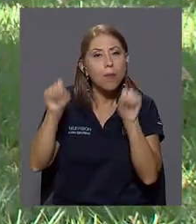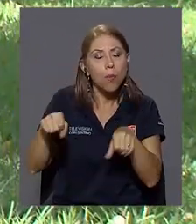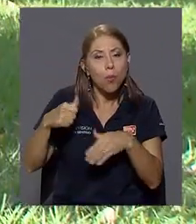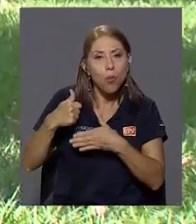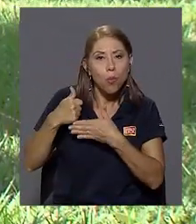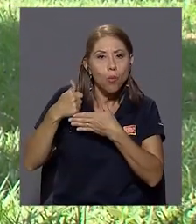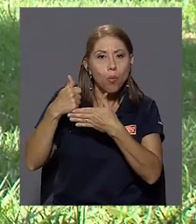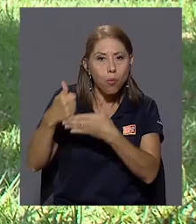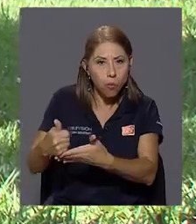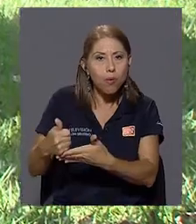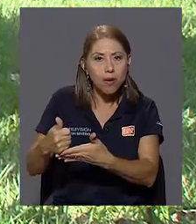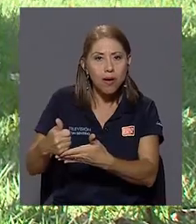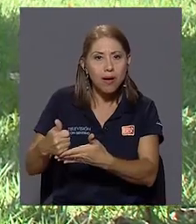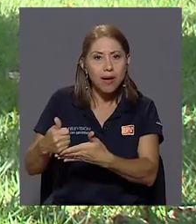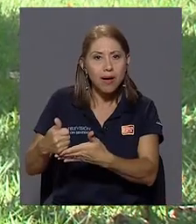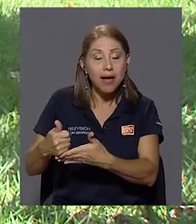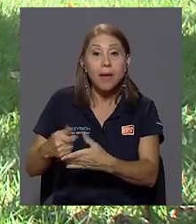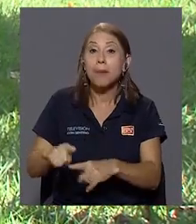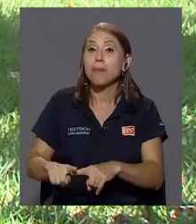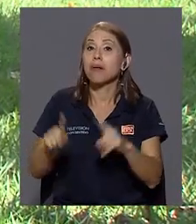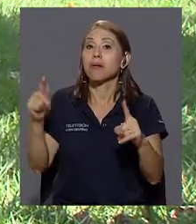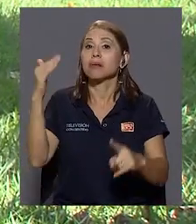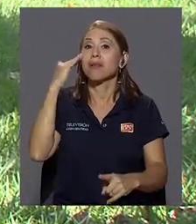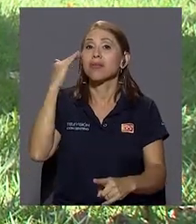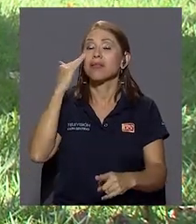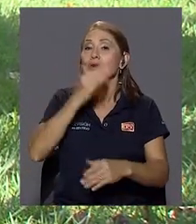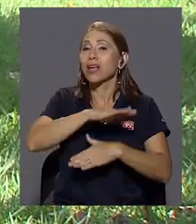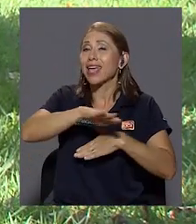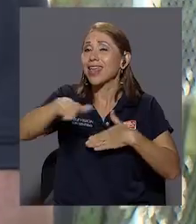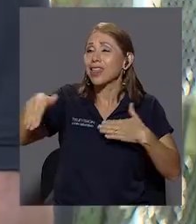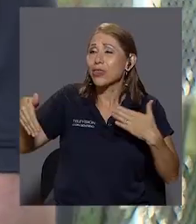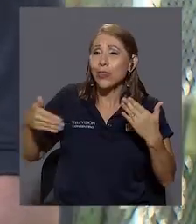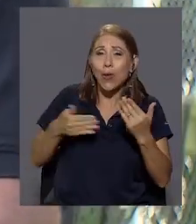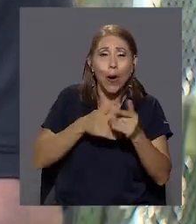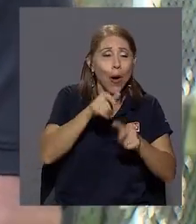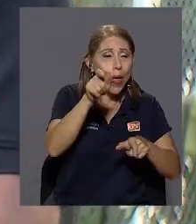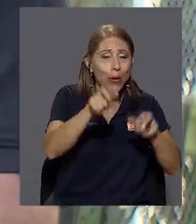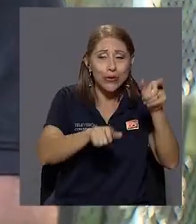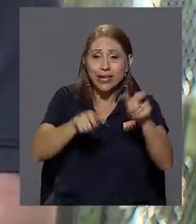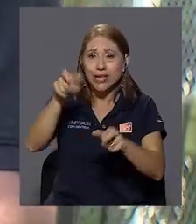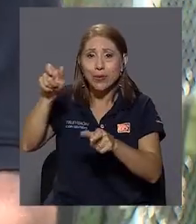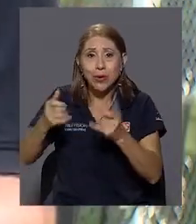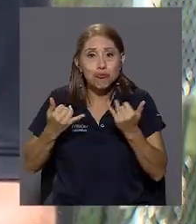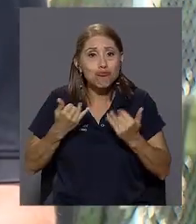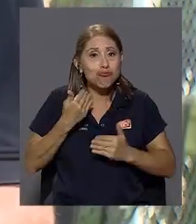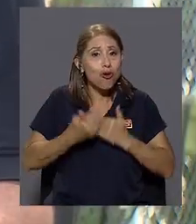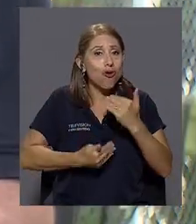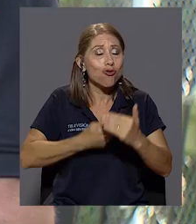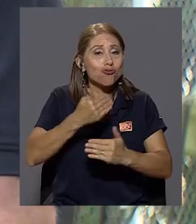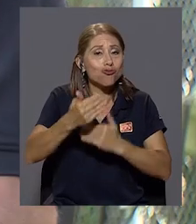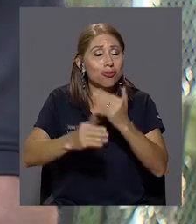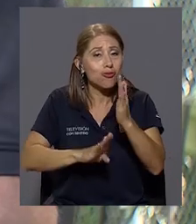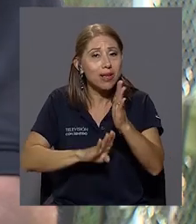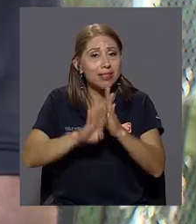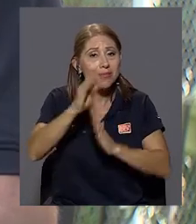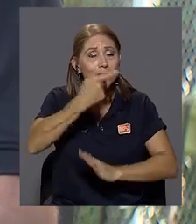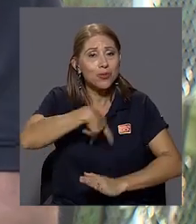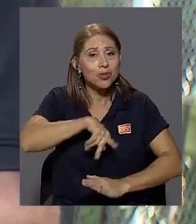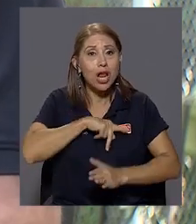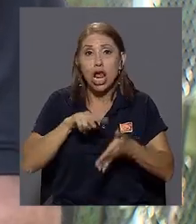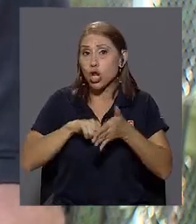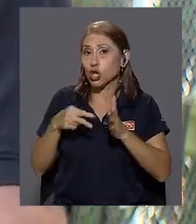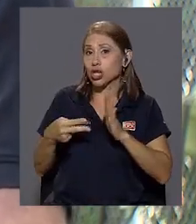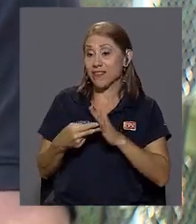ayudarlo, ¿verdad? Teniendo claro de que todos los seres humanos estamos en un proceso de crecimiento personal.